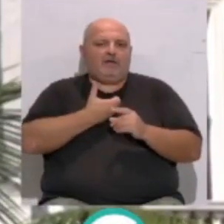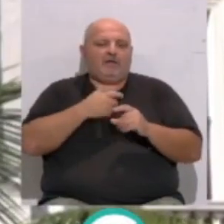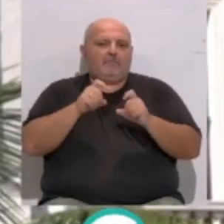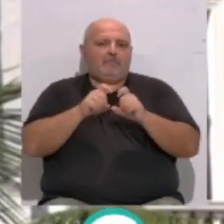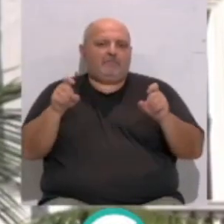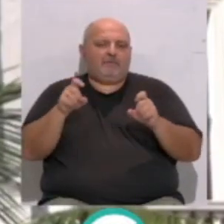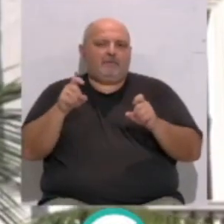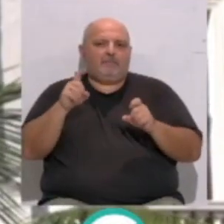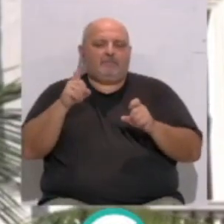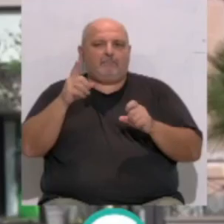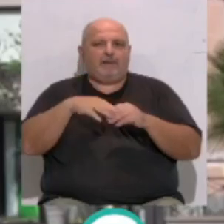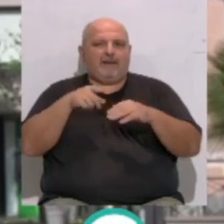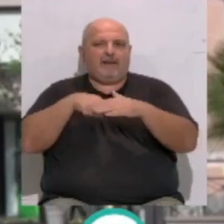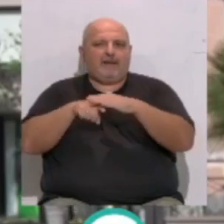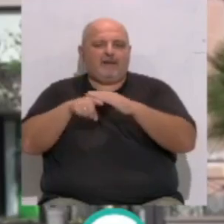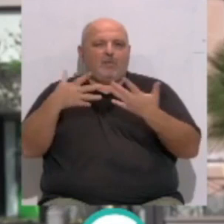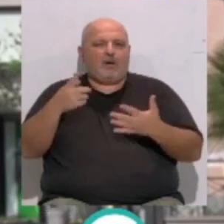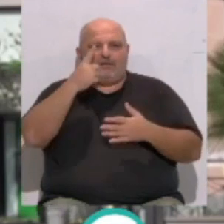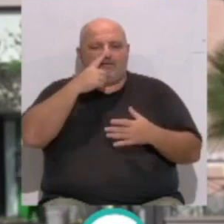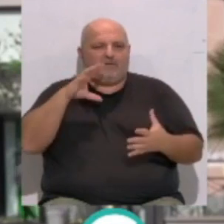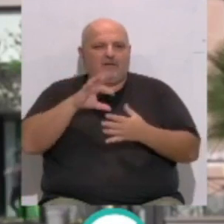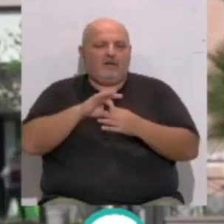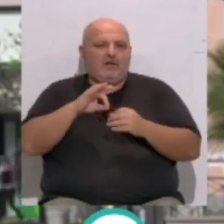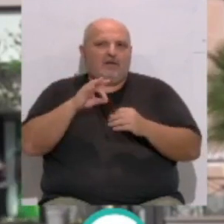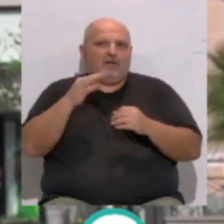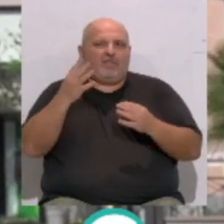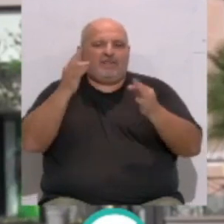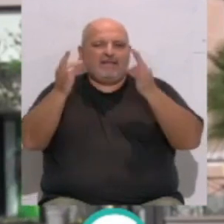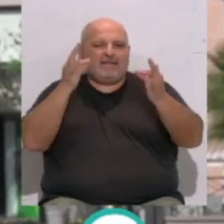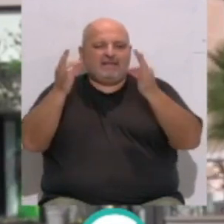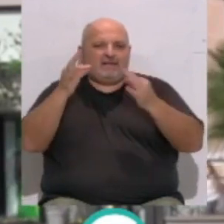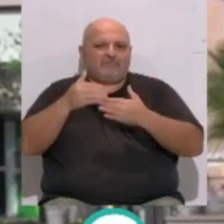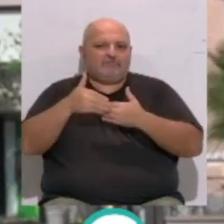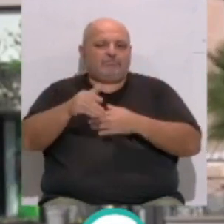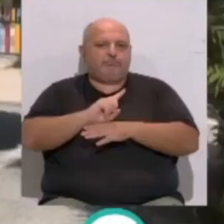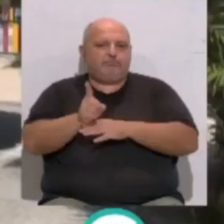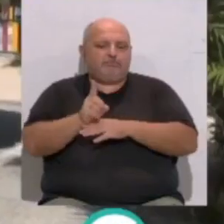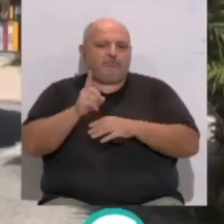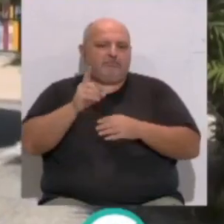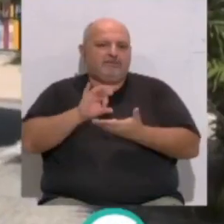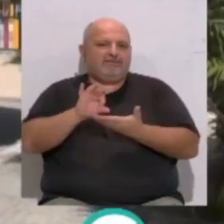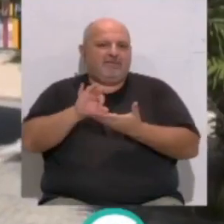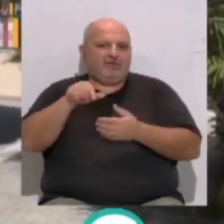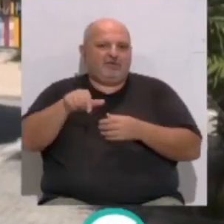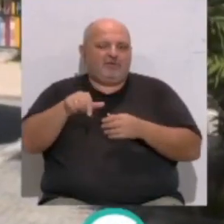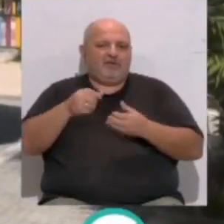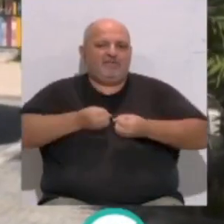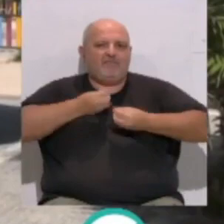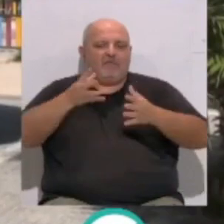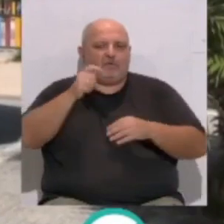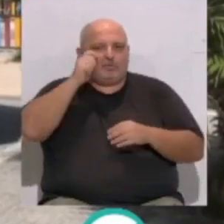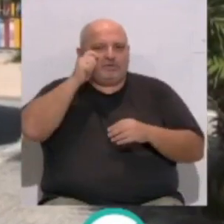empresa BCM Gestionarte para perfilar cuestiones y últimas detalles de la inminente puesta en marcha del nuevo servicio de información